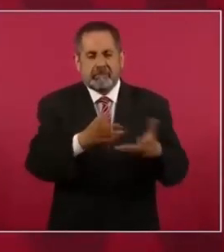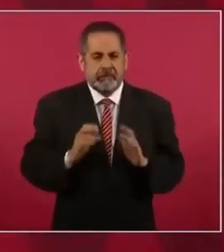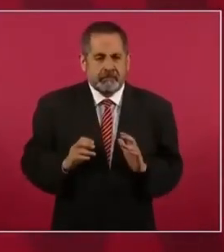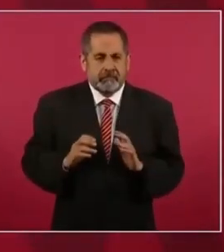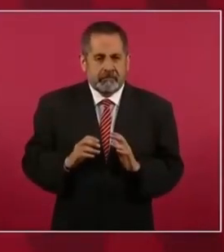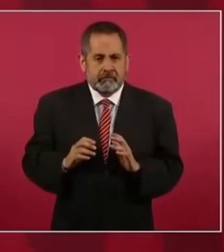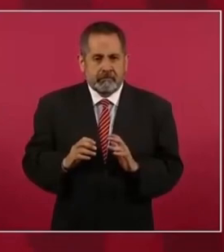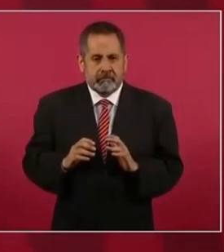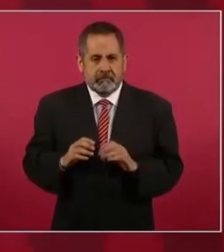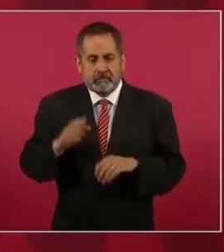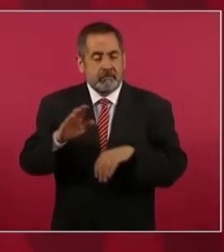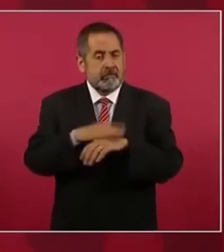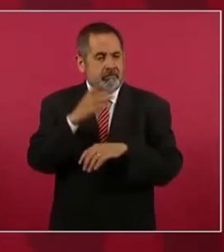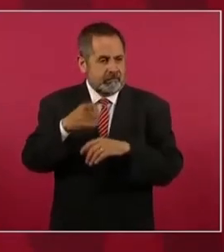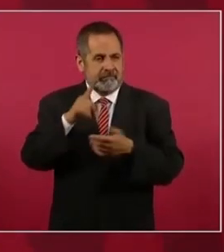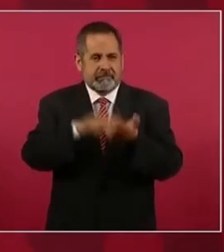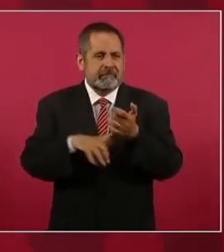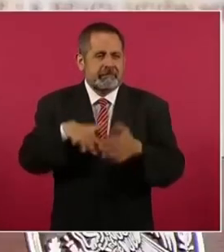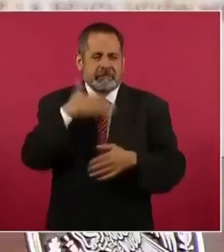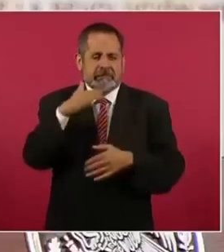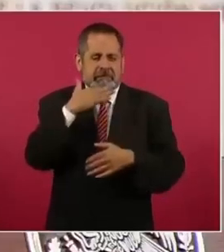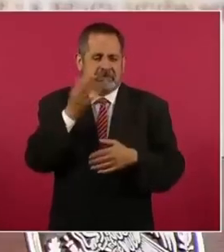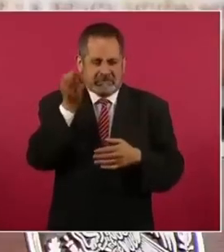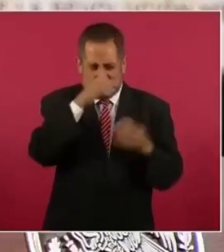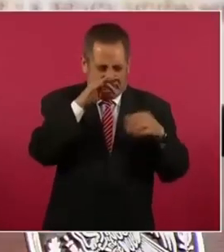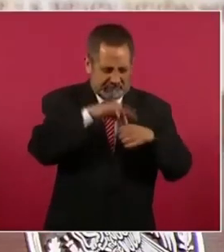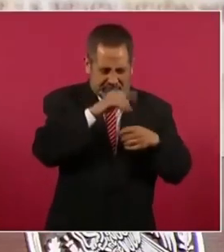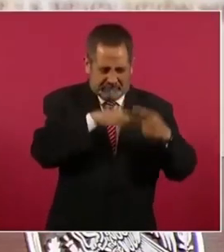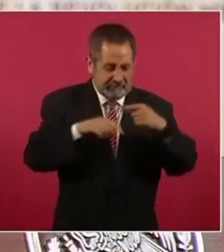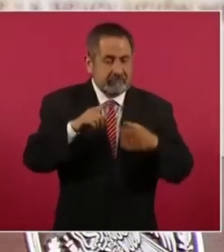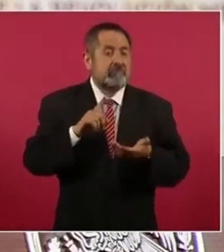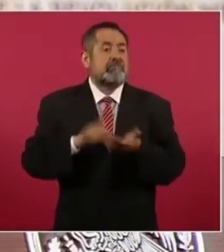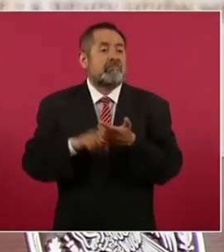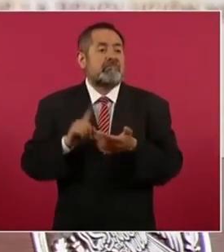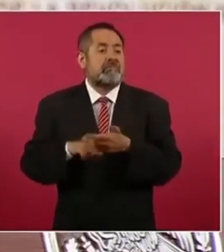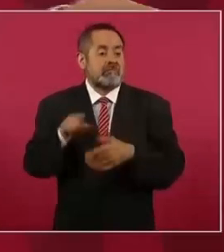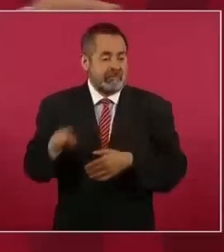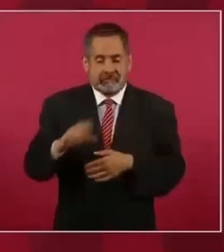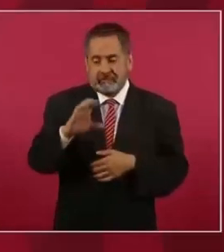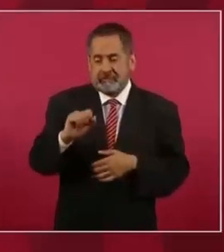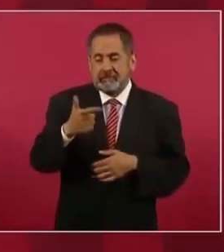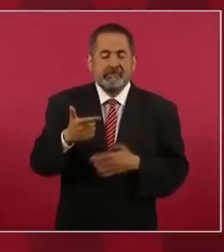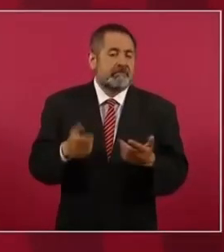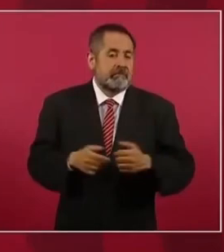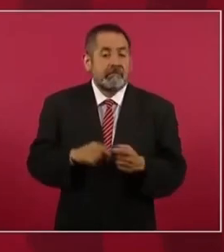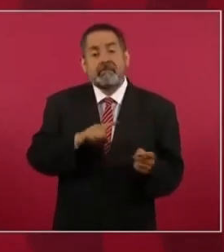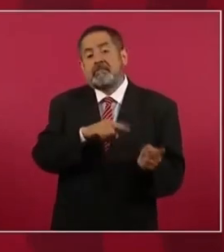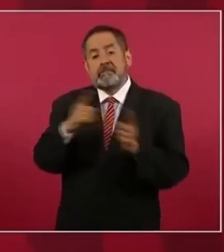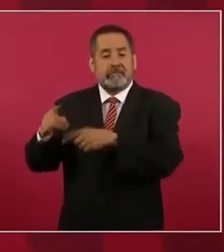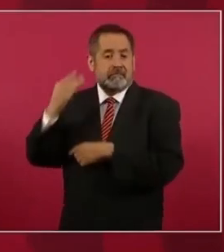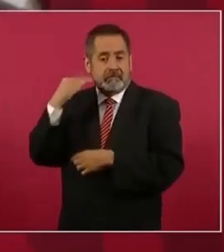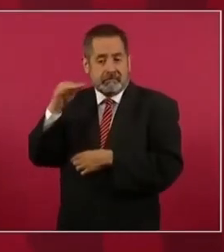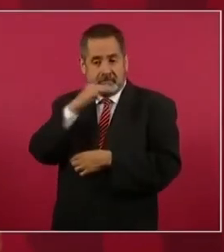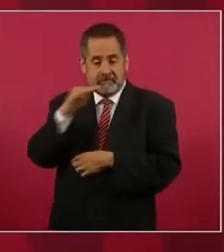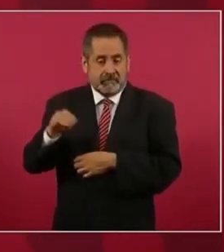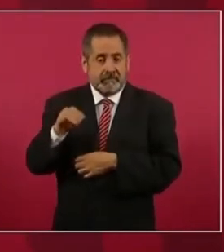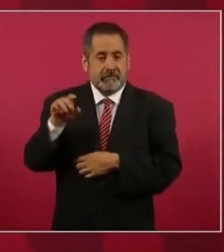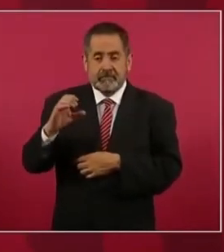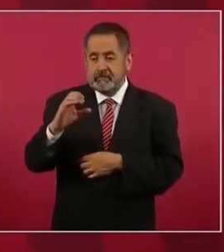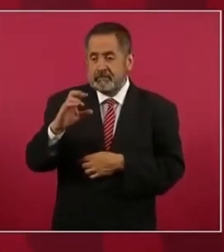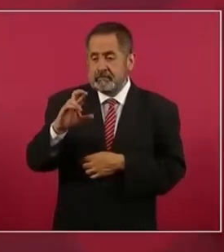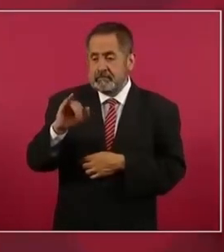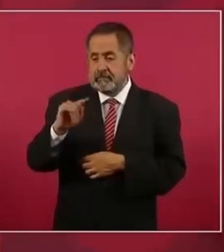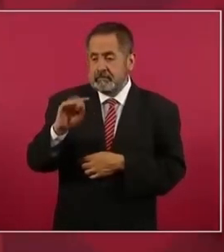todo el acelerador del fraude en cambio en Michoacán Cristóbal Larias ganó